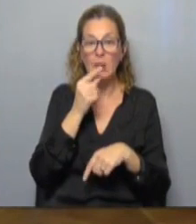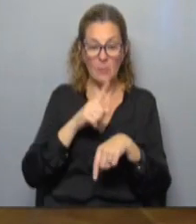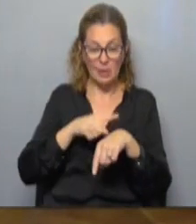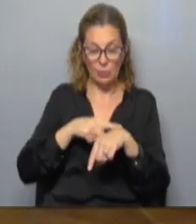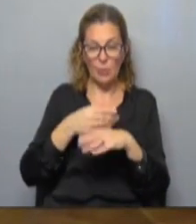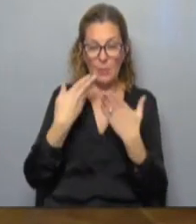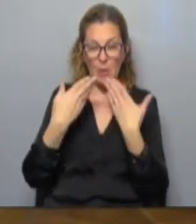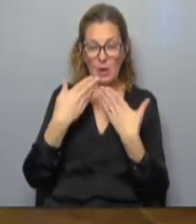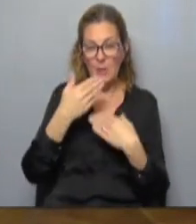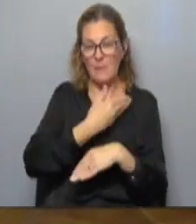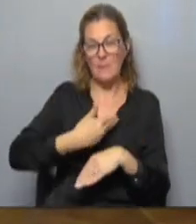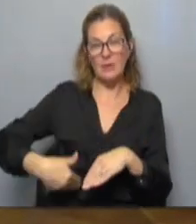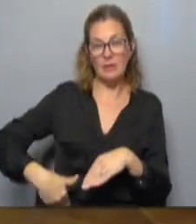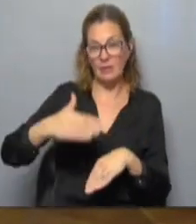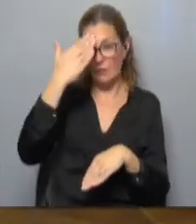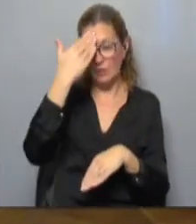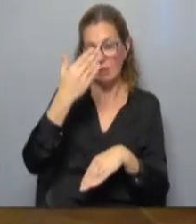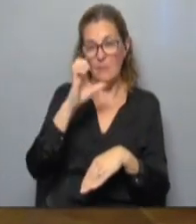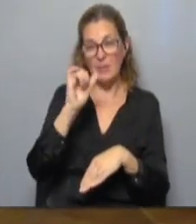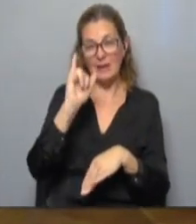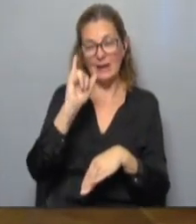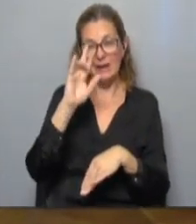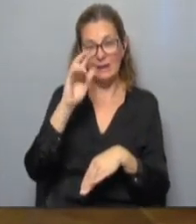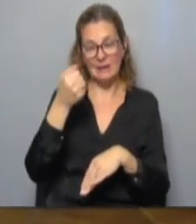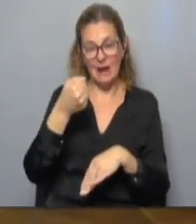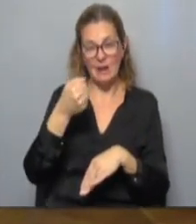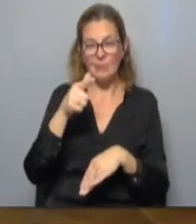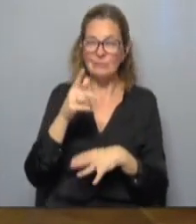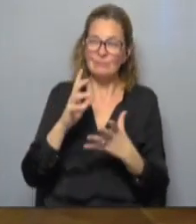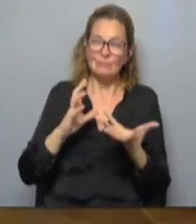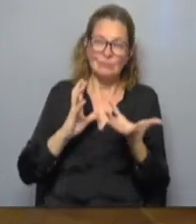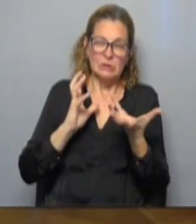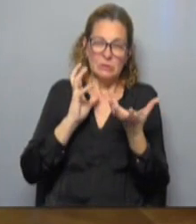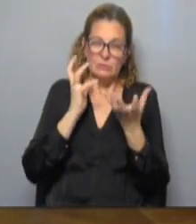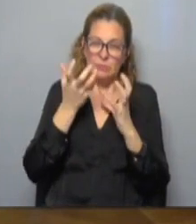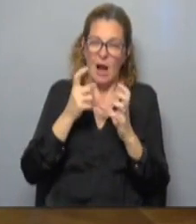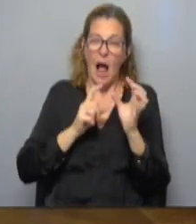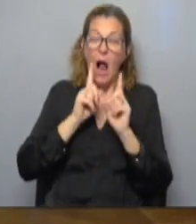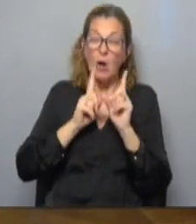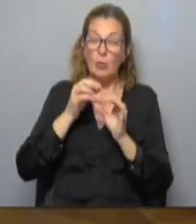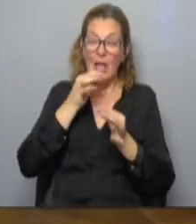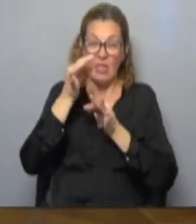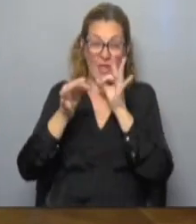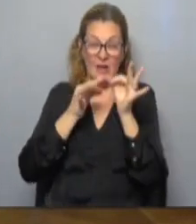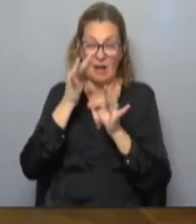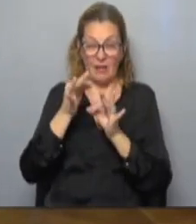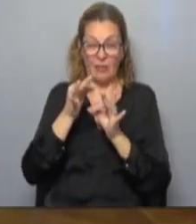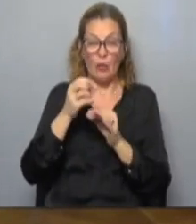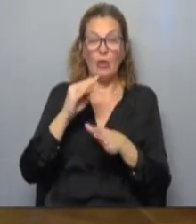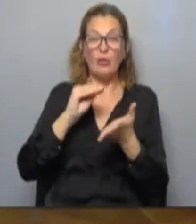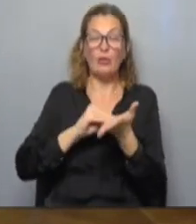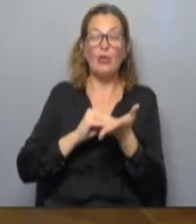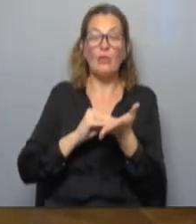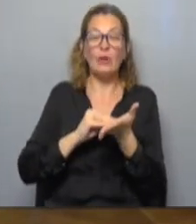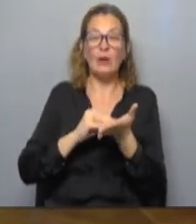tendremos la palabra del presidente del Frente Amplio, Fernando Pereira, y causó mucha malestia al fin de semana algunas declaraciones de integrantes del gobierno sobre la